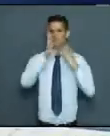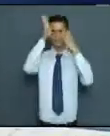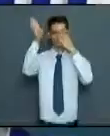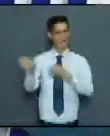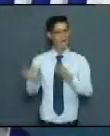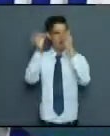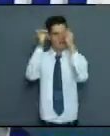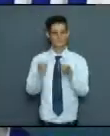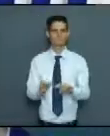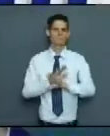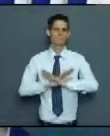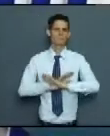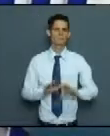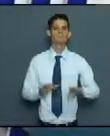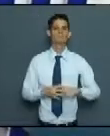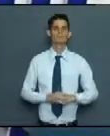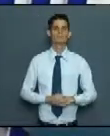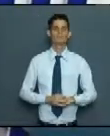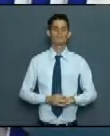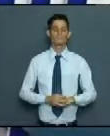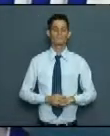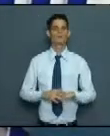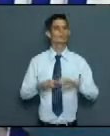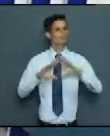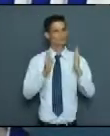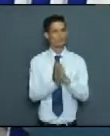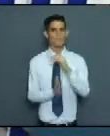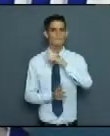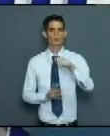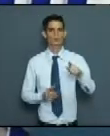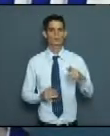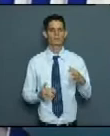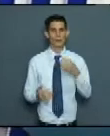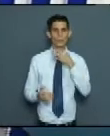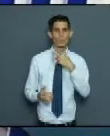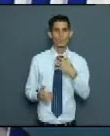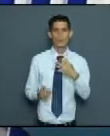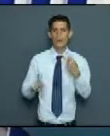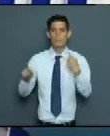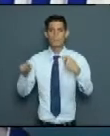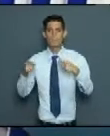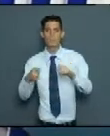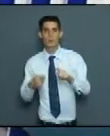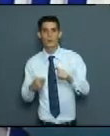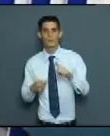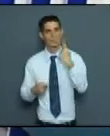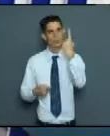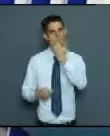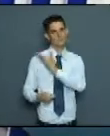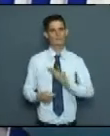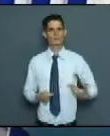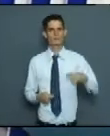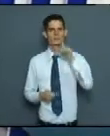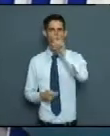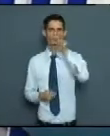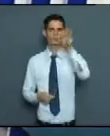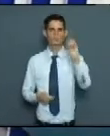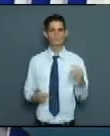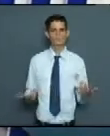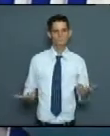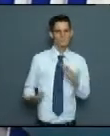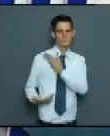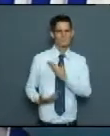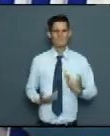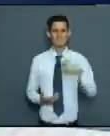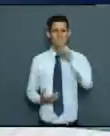prima y tiene que primar en todo el personal. Ah, que vendan, pero no una cerveza 130, porque la cerveza también